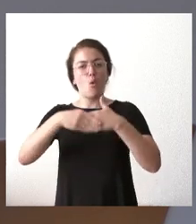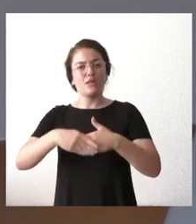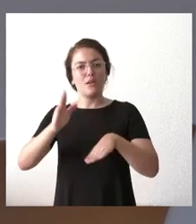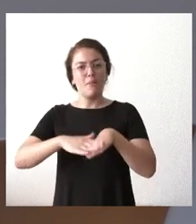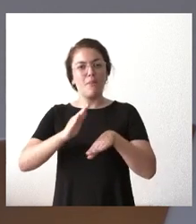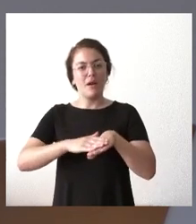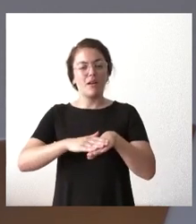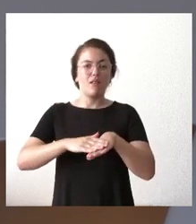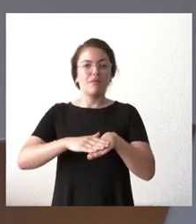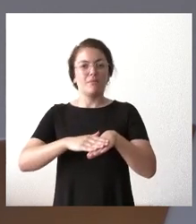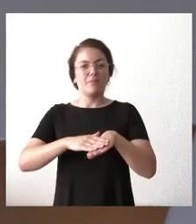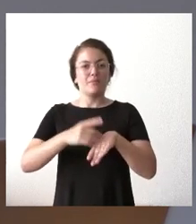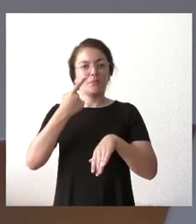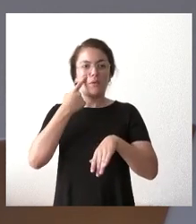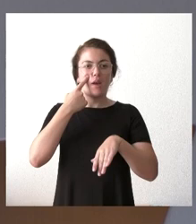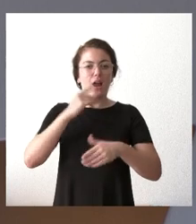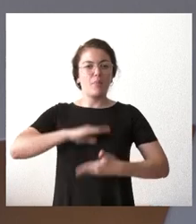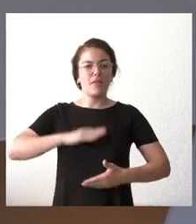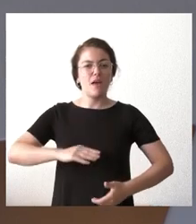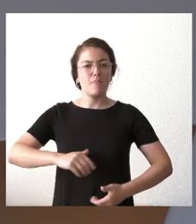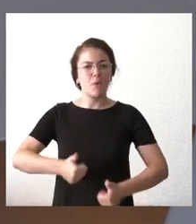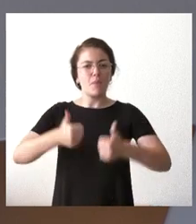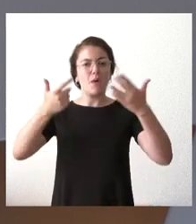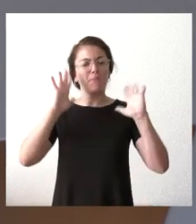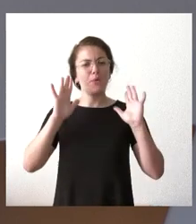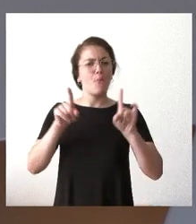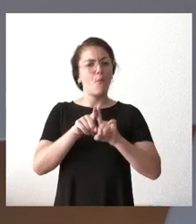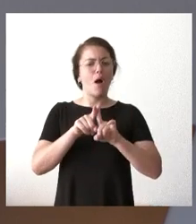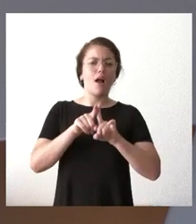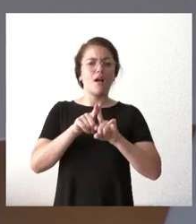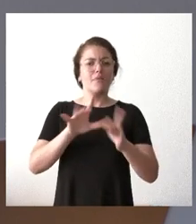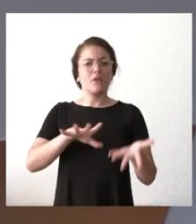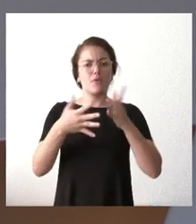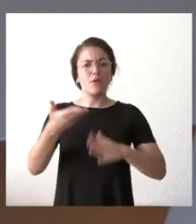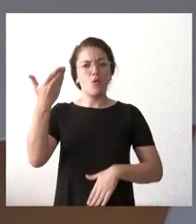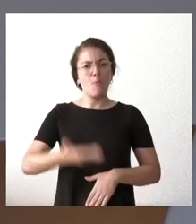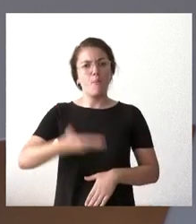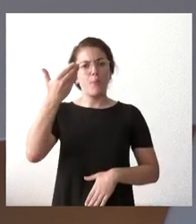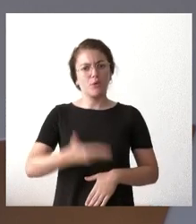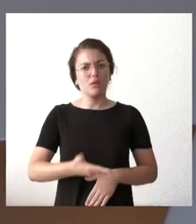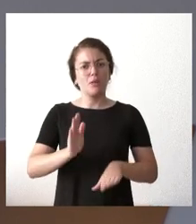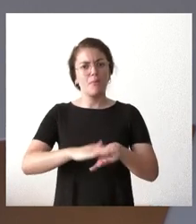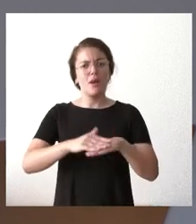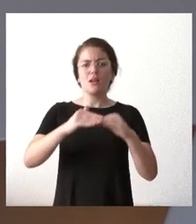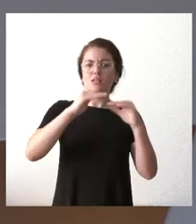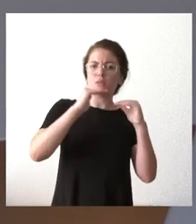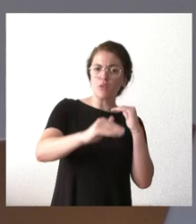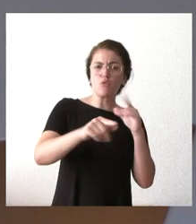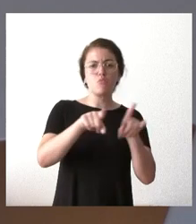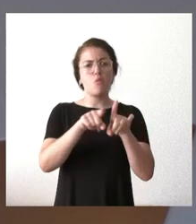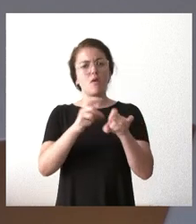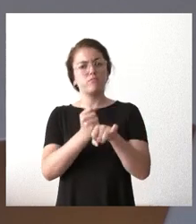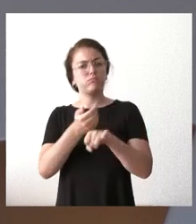repito reitero es una transformación muy grande en toda la legislatura muy importante de estabilización de dignificación